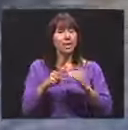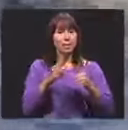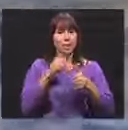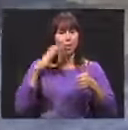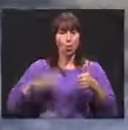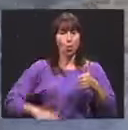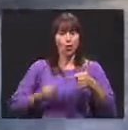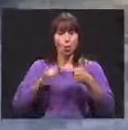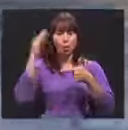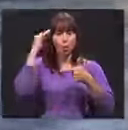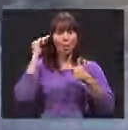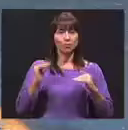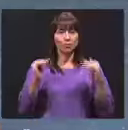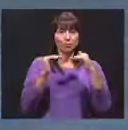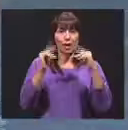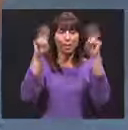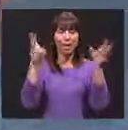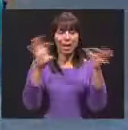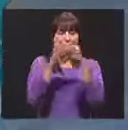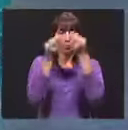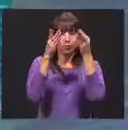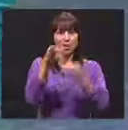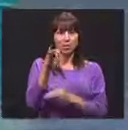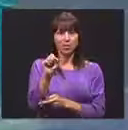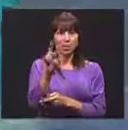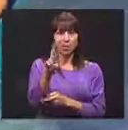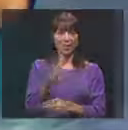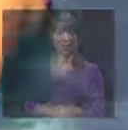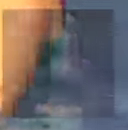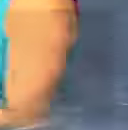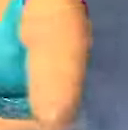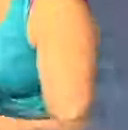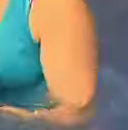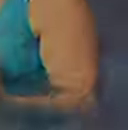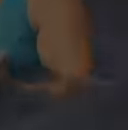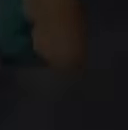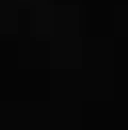en un equilibrio entre cuerpo y mente. Para Nexo se informó Luis Ramírez.